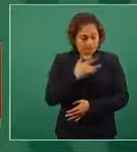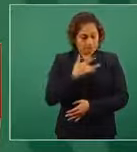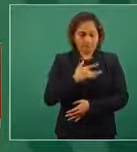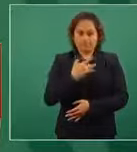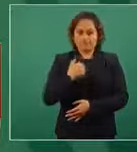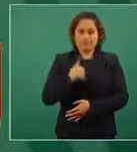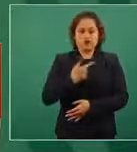indignada.